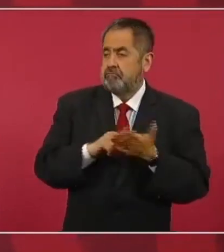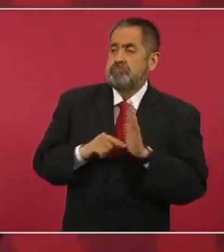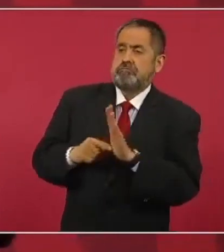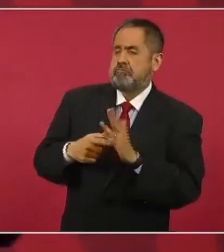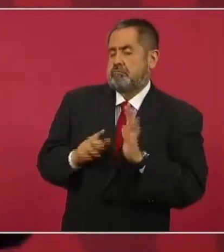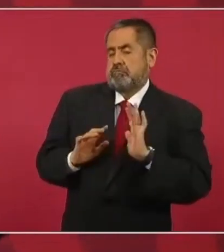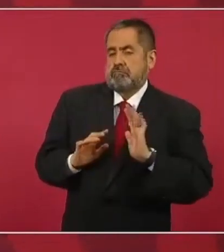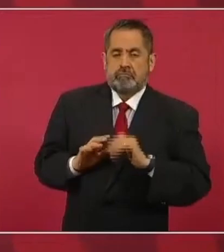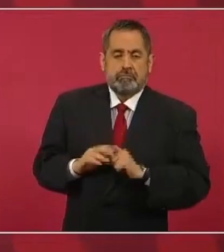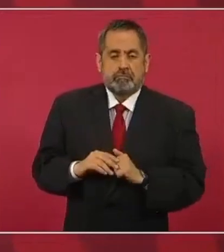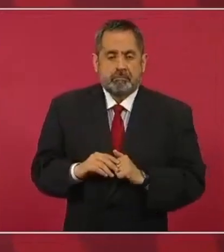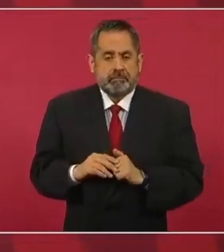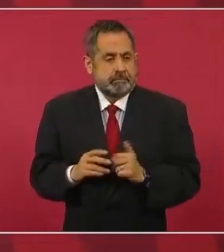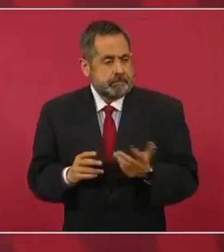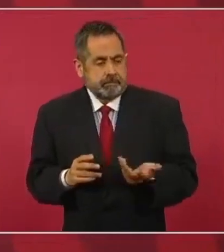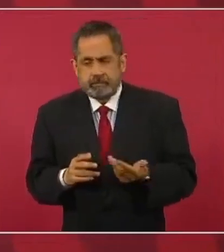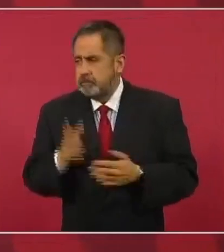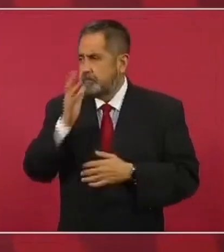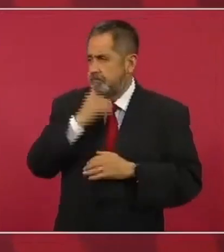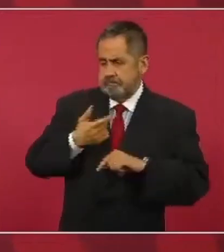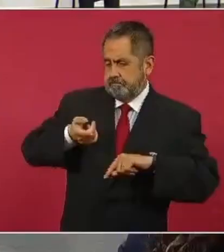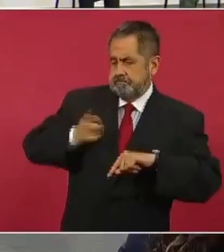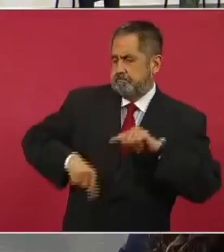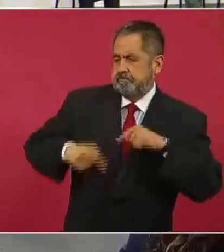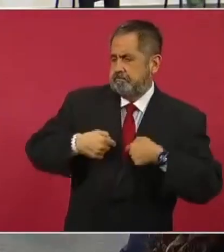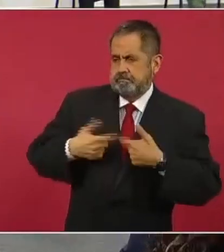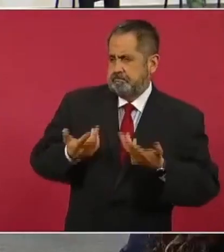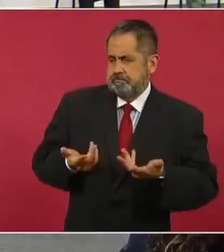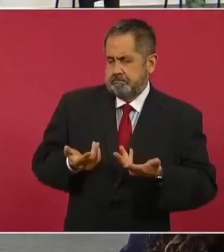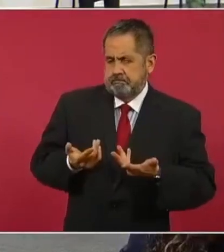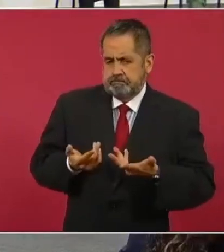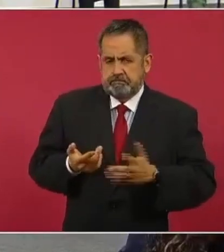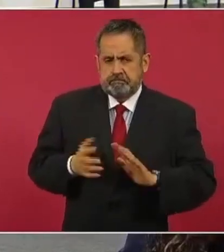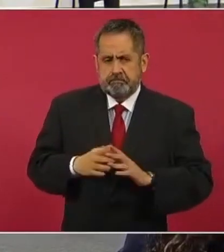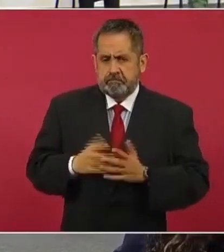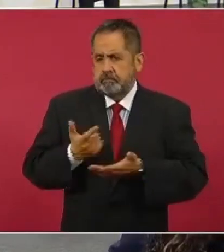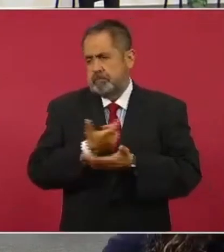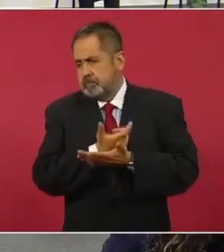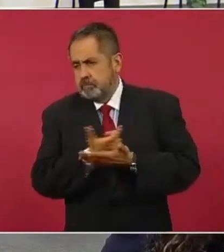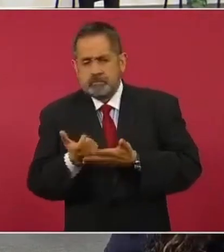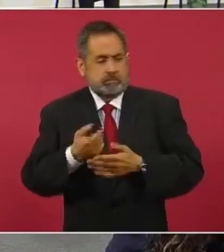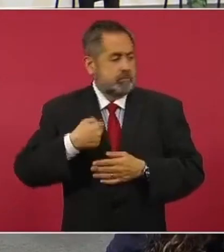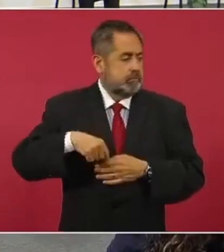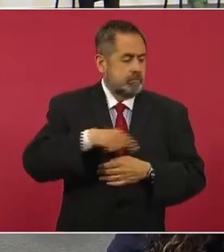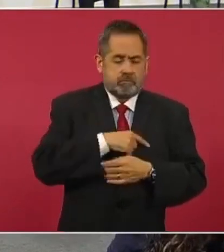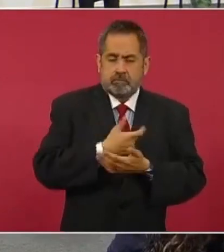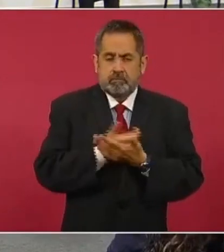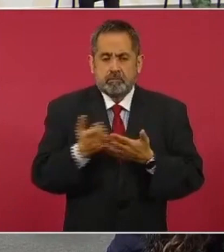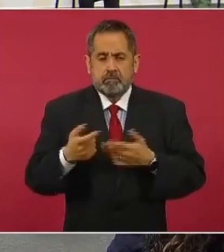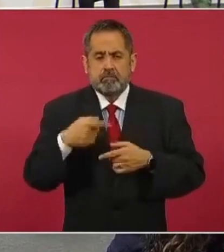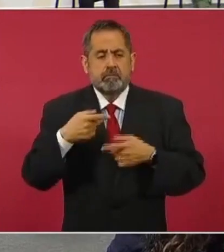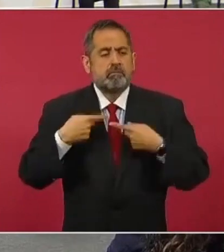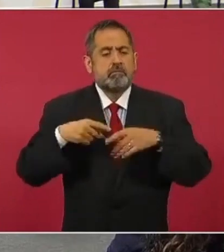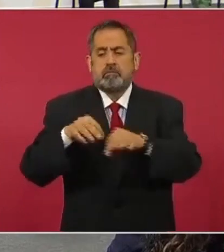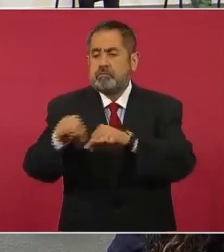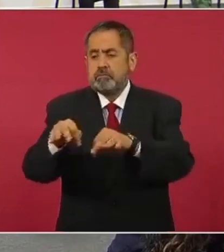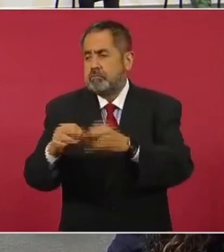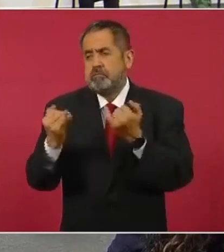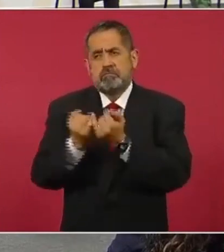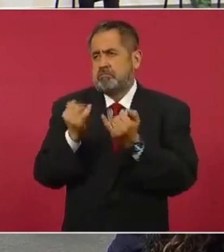decirle que no se le podía quitar el sueldo a un trabajador.